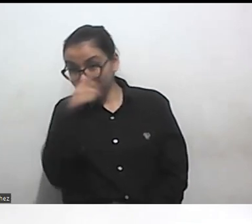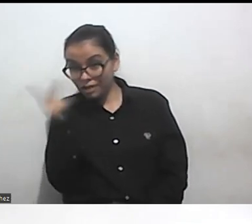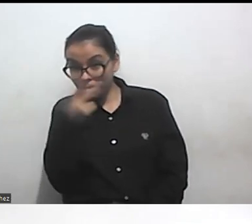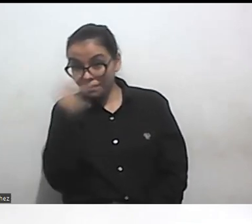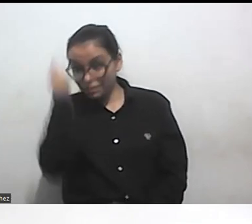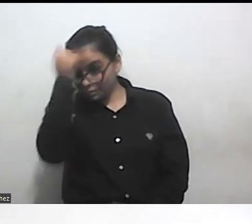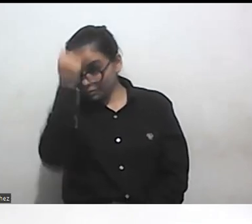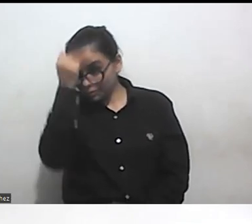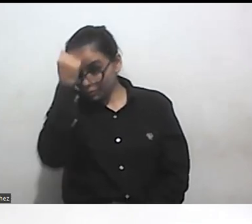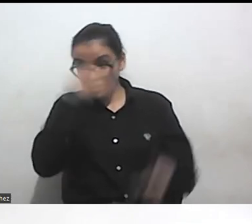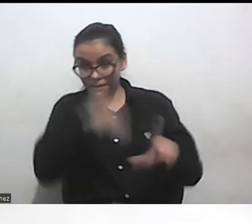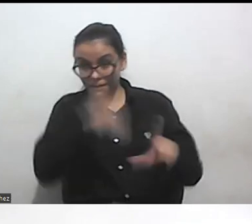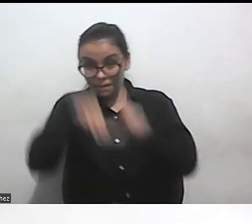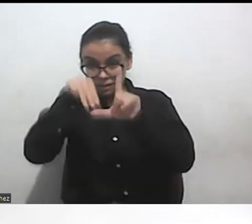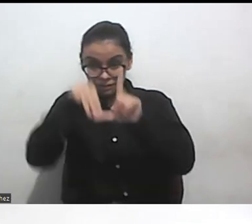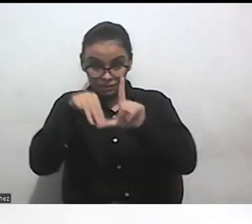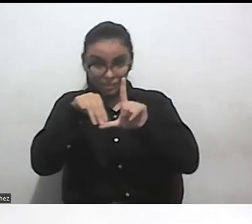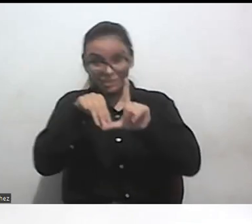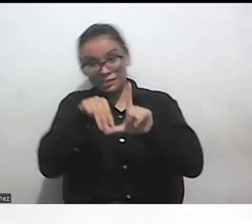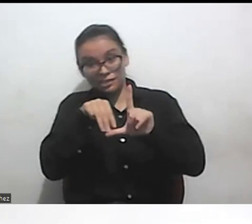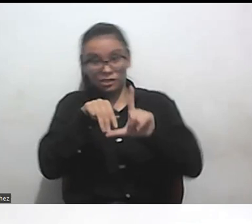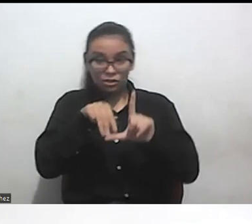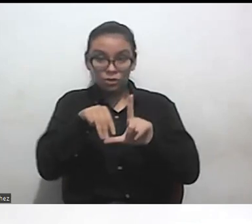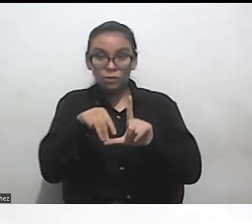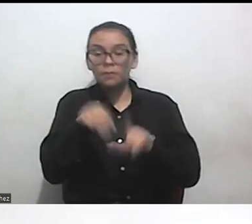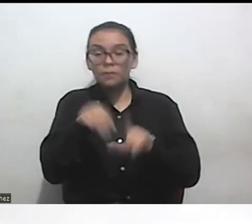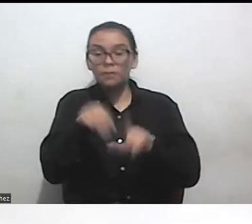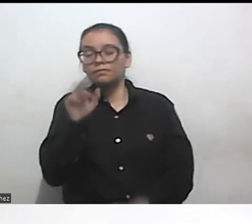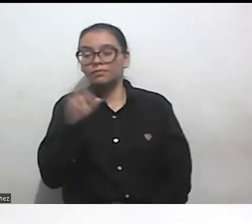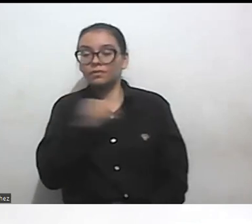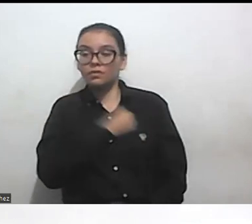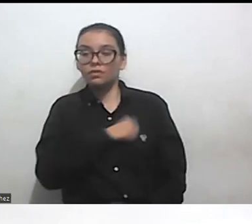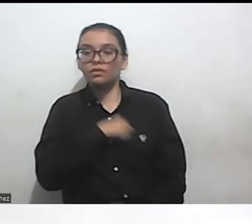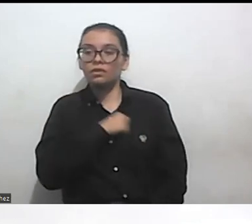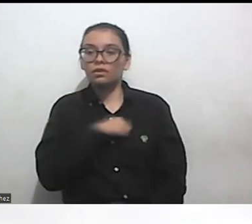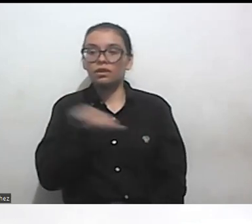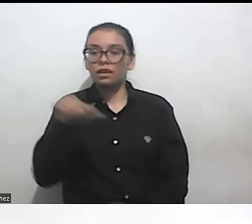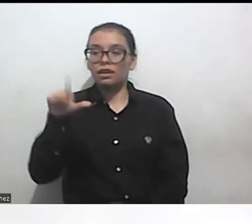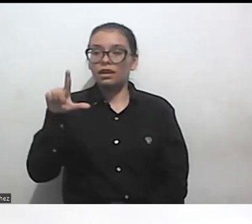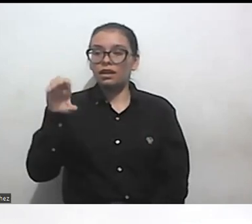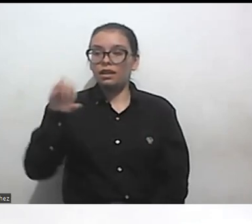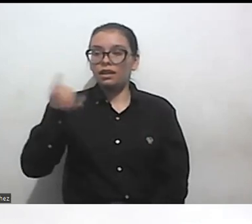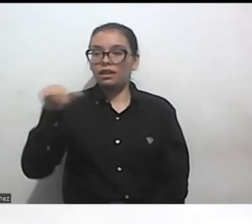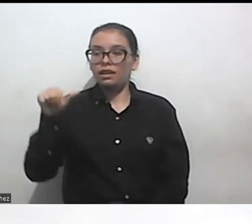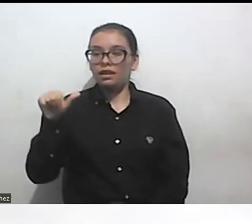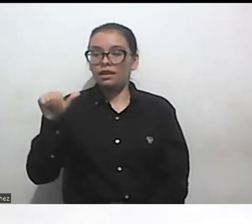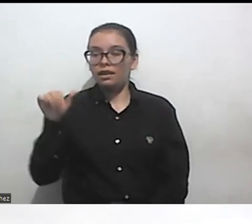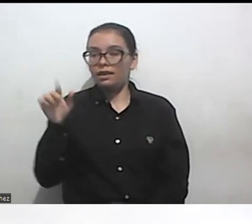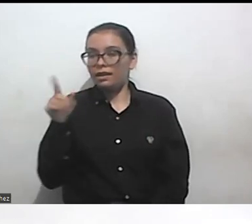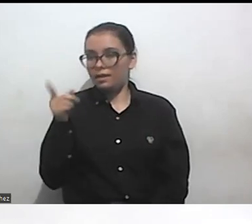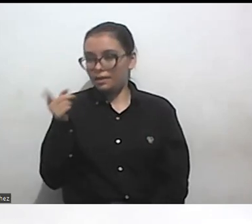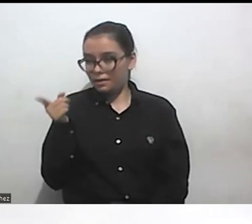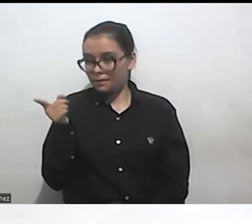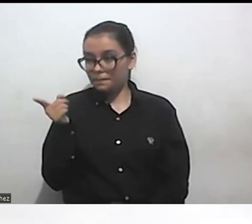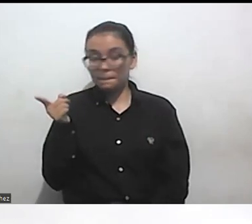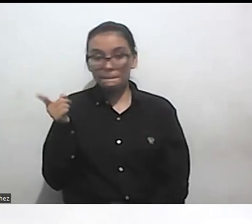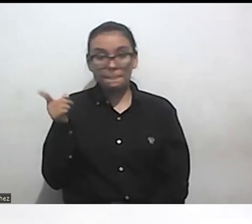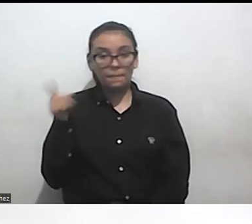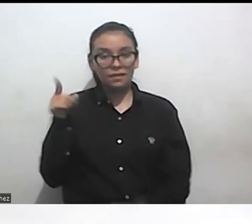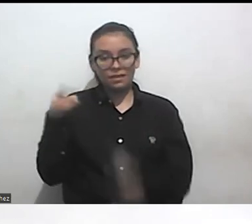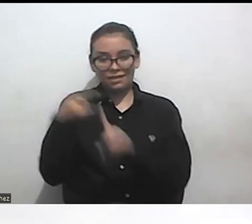quiero pedirle también a alejandra y a ti que están apoyándonos con el zoom